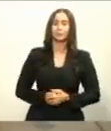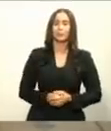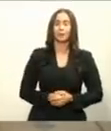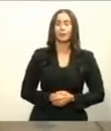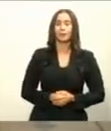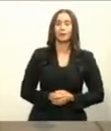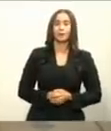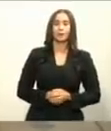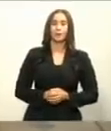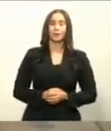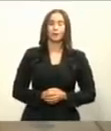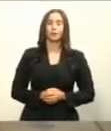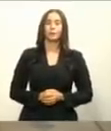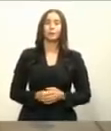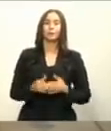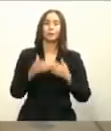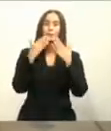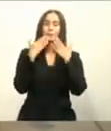Muchas gracias.